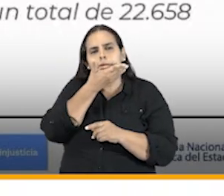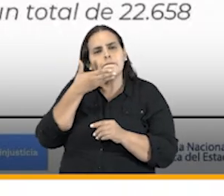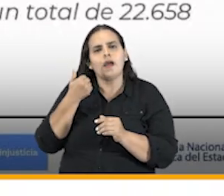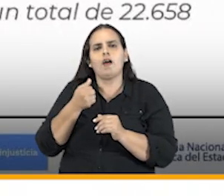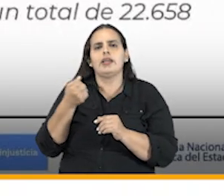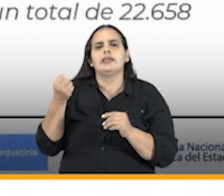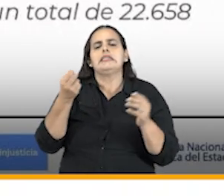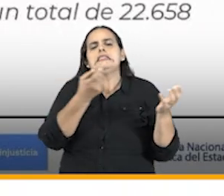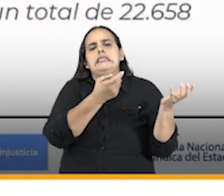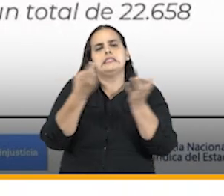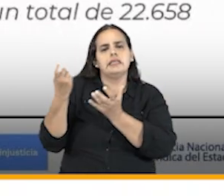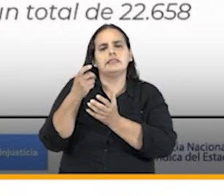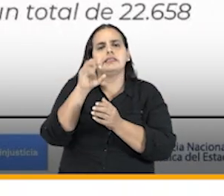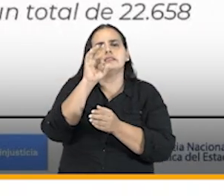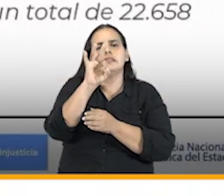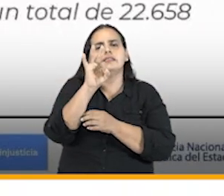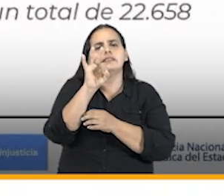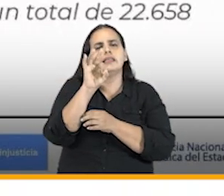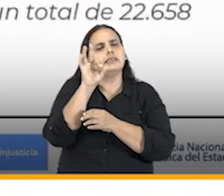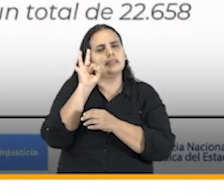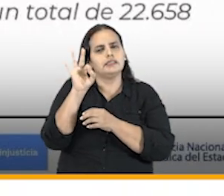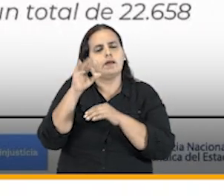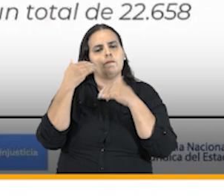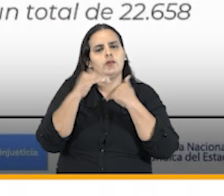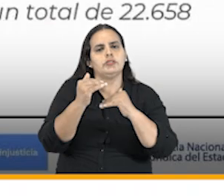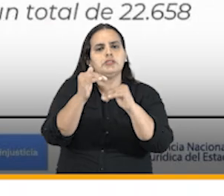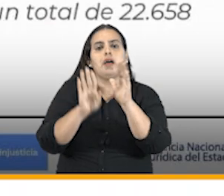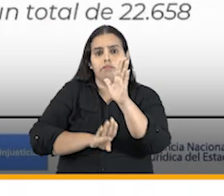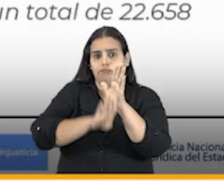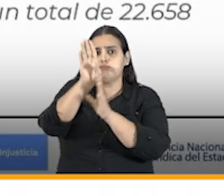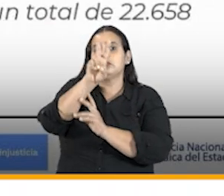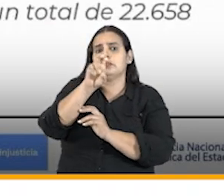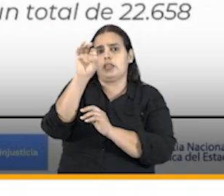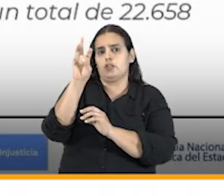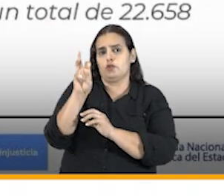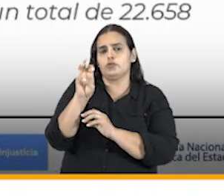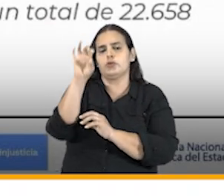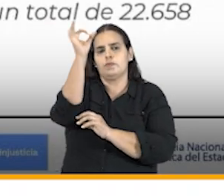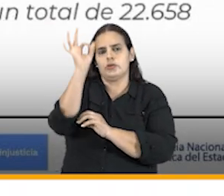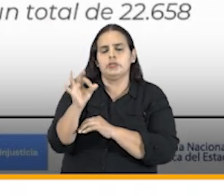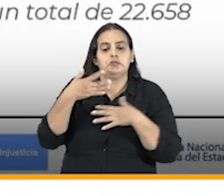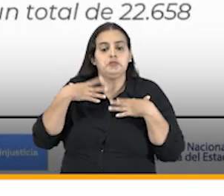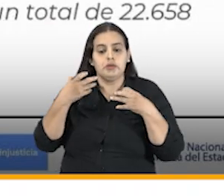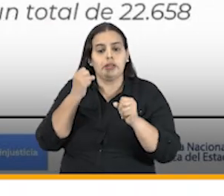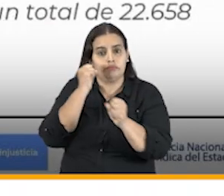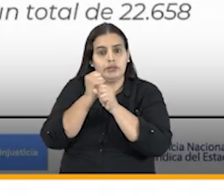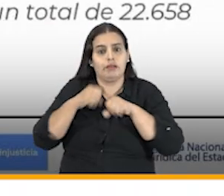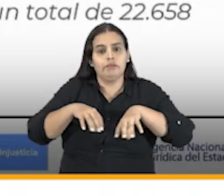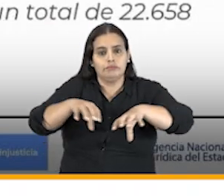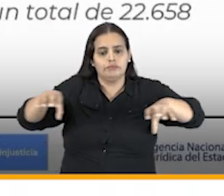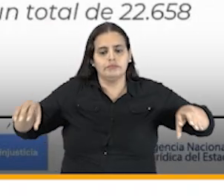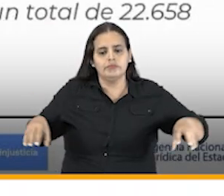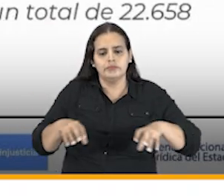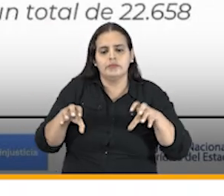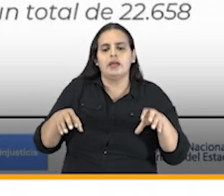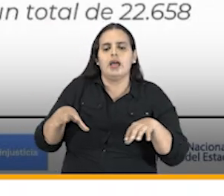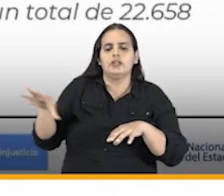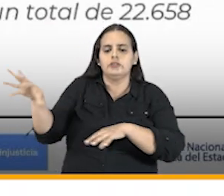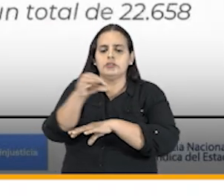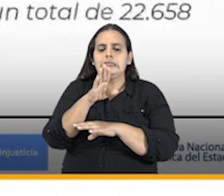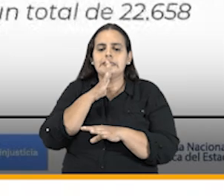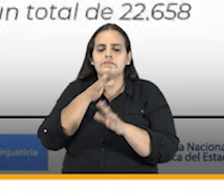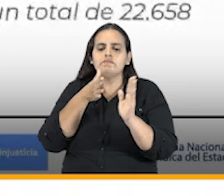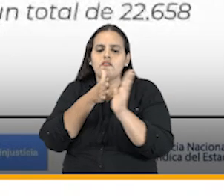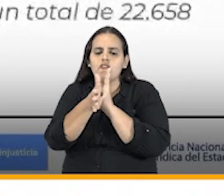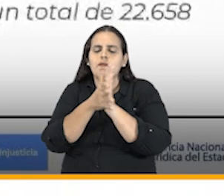cerca de 664 mil procesos avanzamos en un 78% quiero destacar el trabajo realizado con FOMAC donde